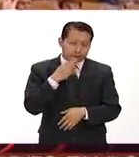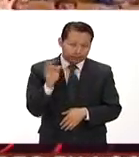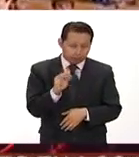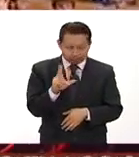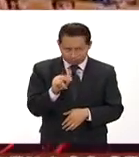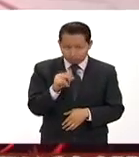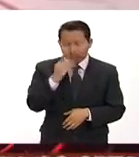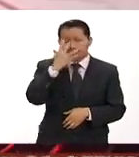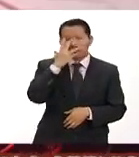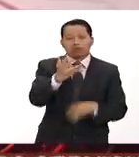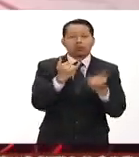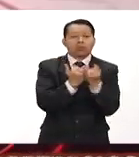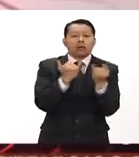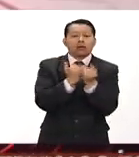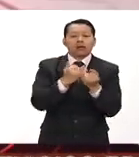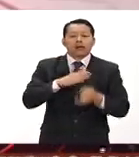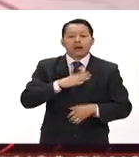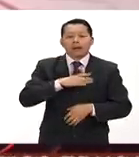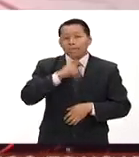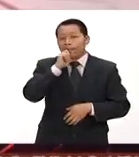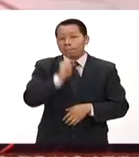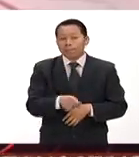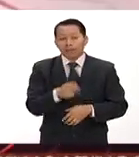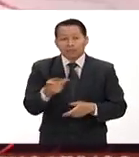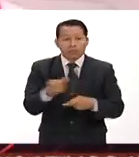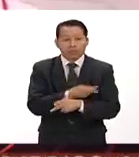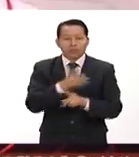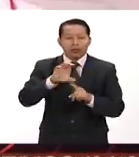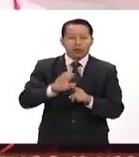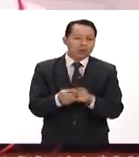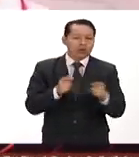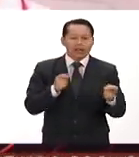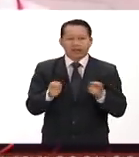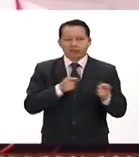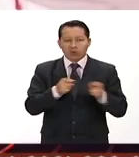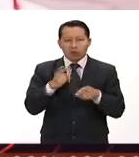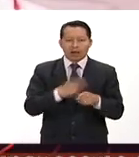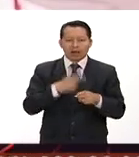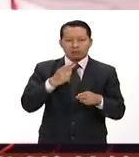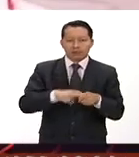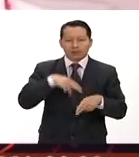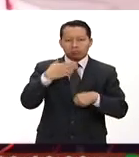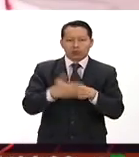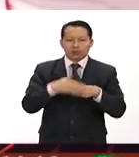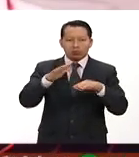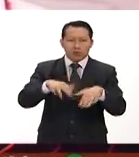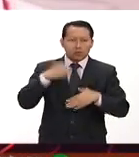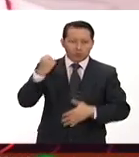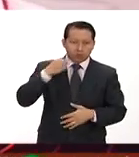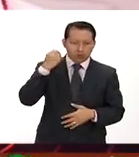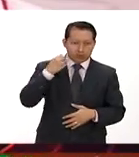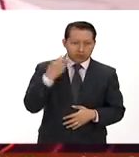al frente del partido del PSOE queda una comisión gestora hasta que se realice un congreso